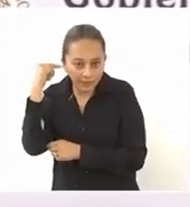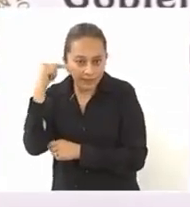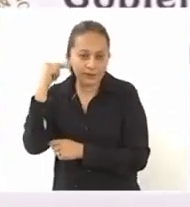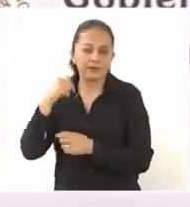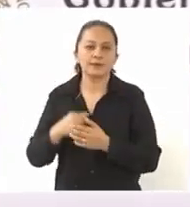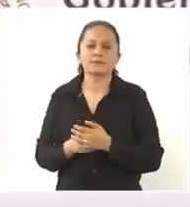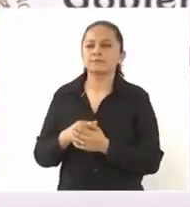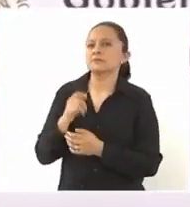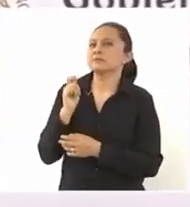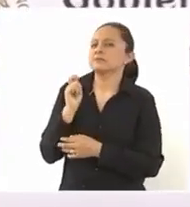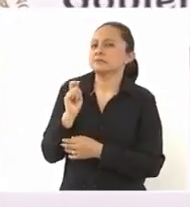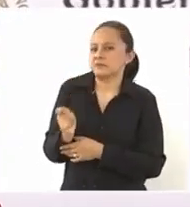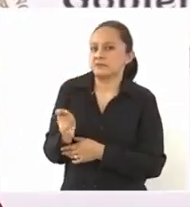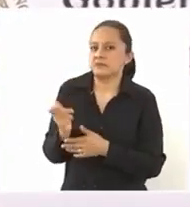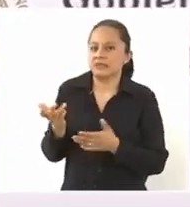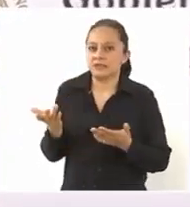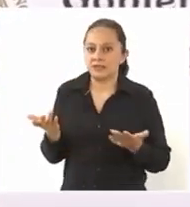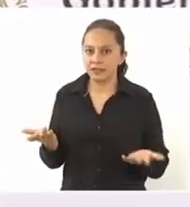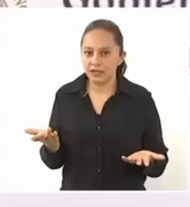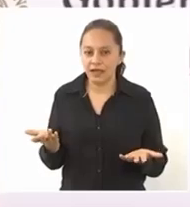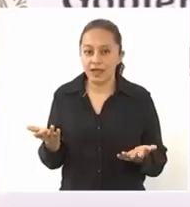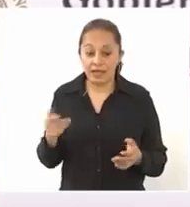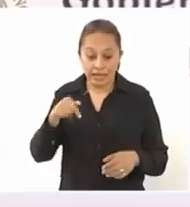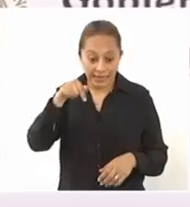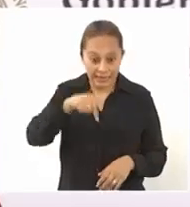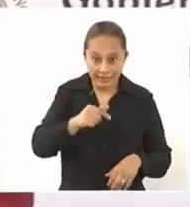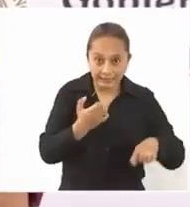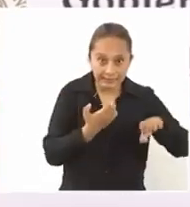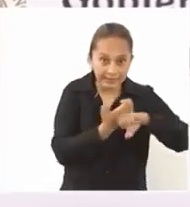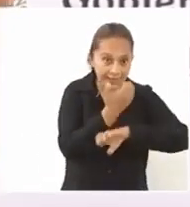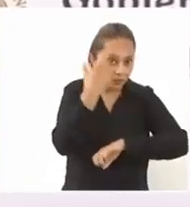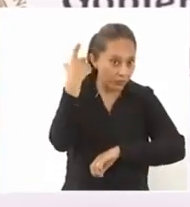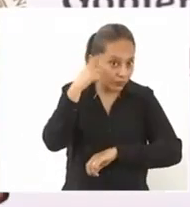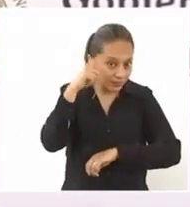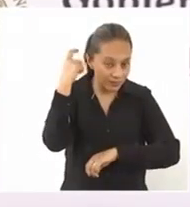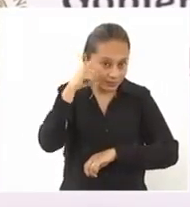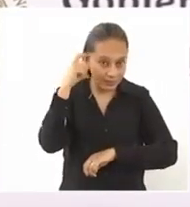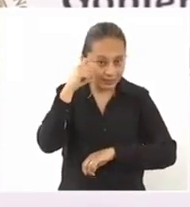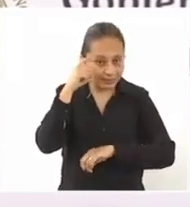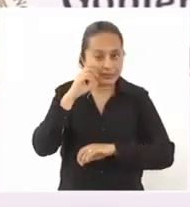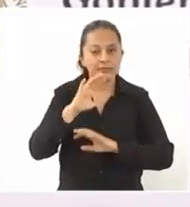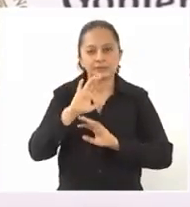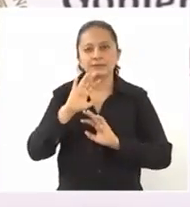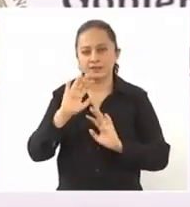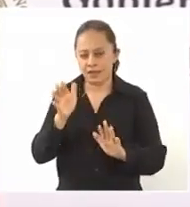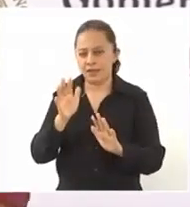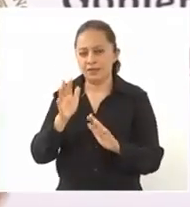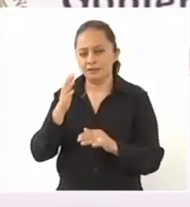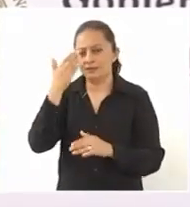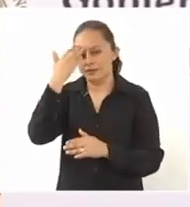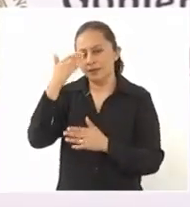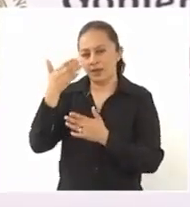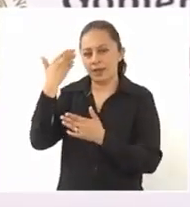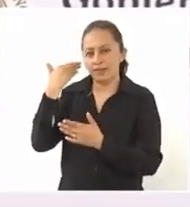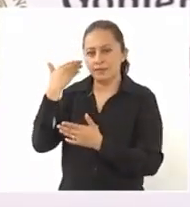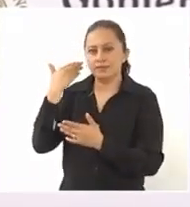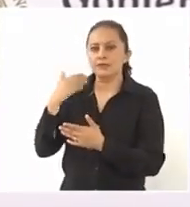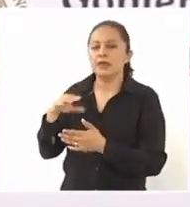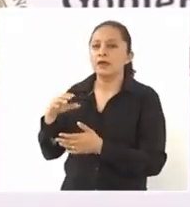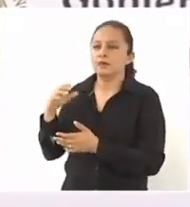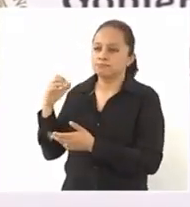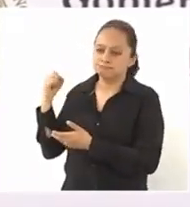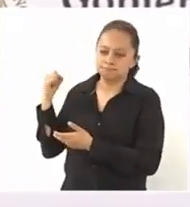que el Estado de Querétaro, que de por sí recibe inversiones y tiene un nivel de